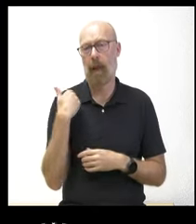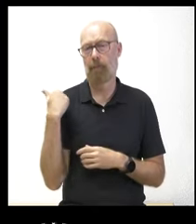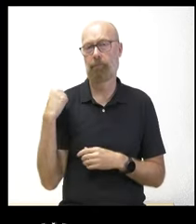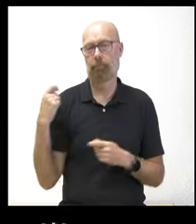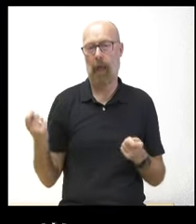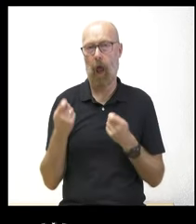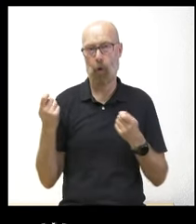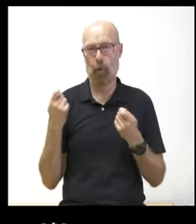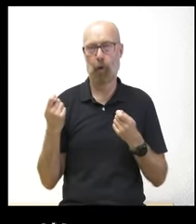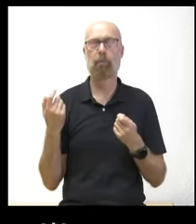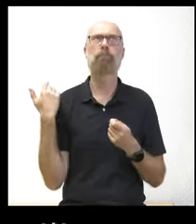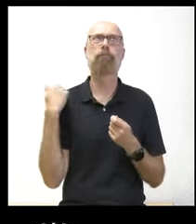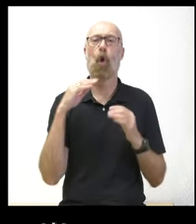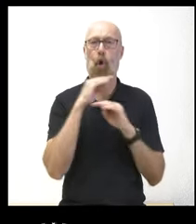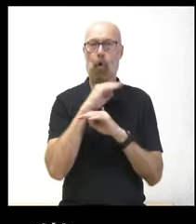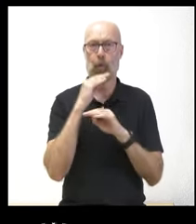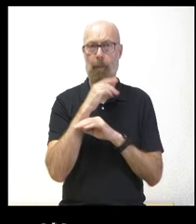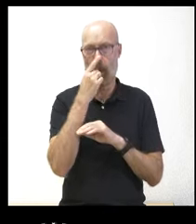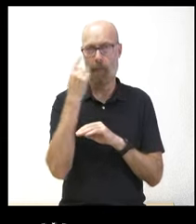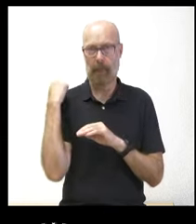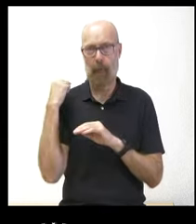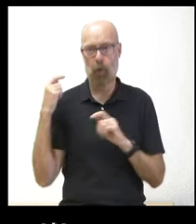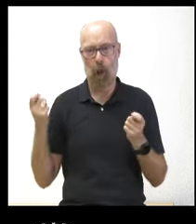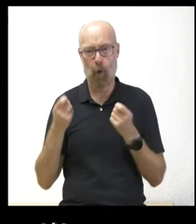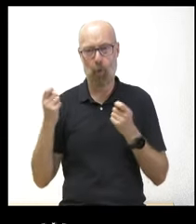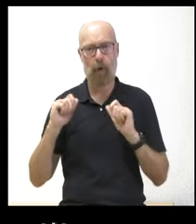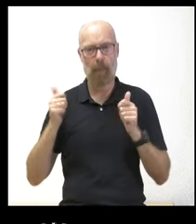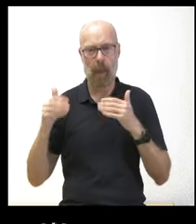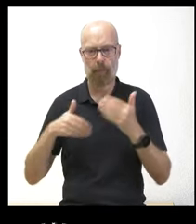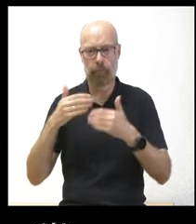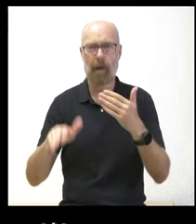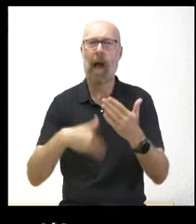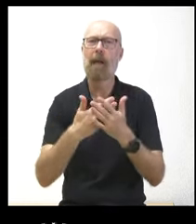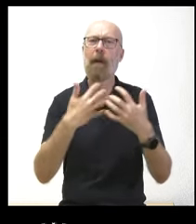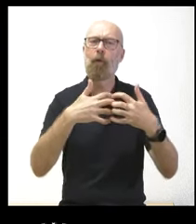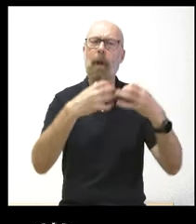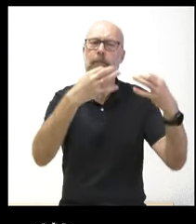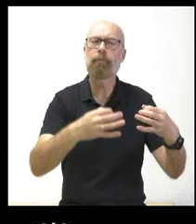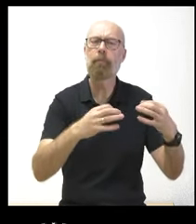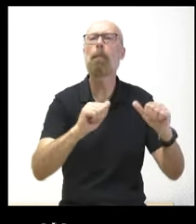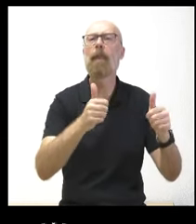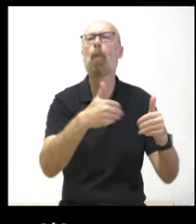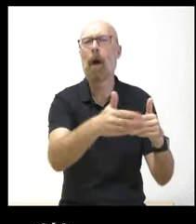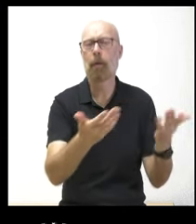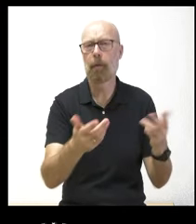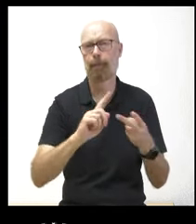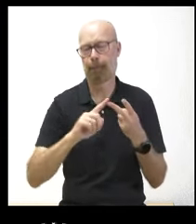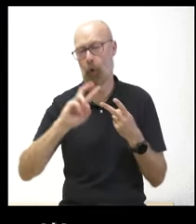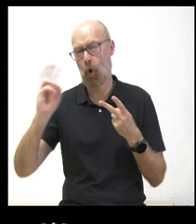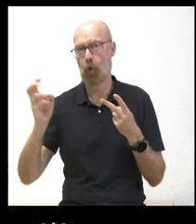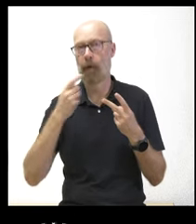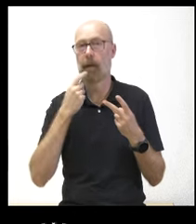anuncio realizado en octubre del año pasado pero cuando va a estar totalmente operativo y por otro lado las últimas